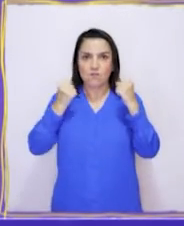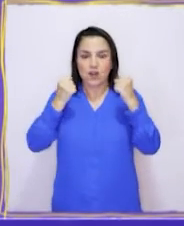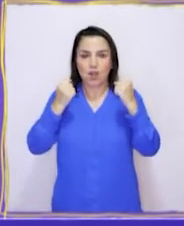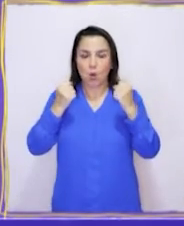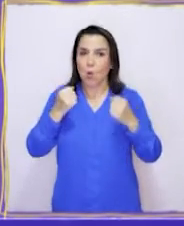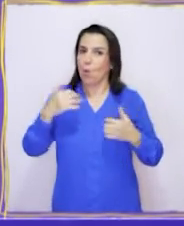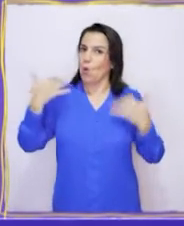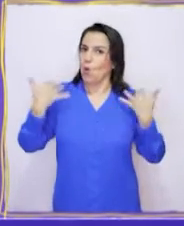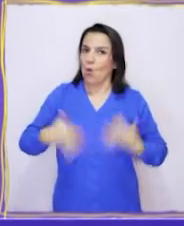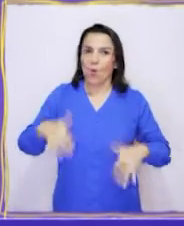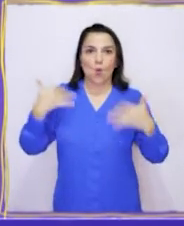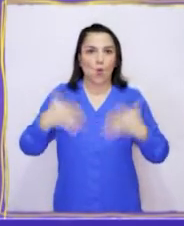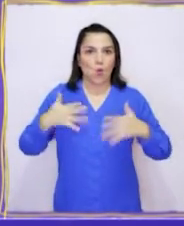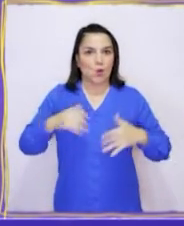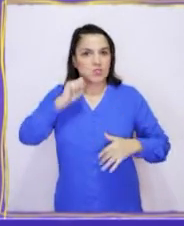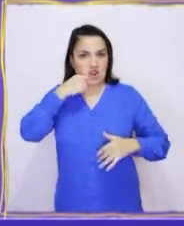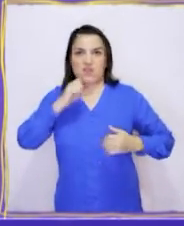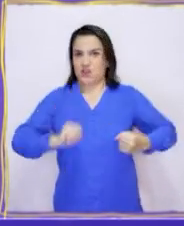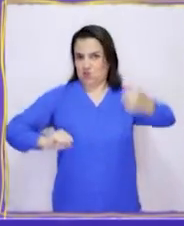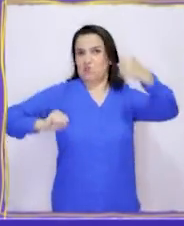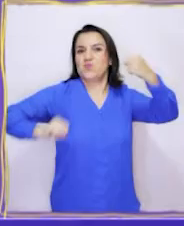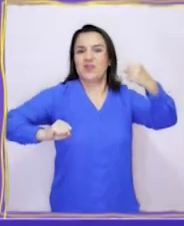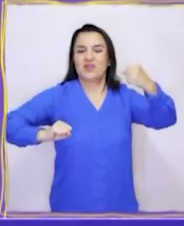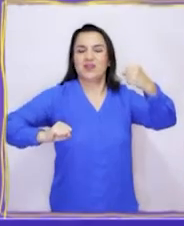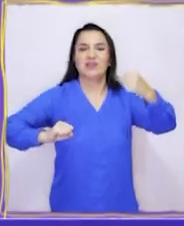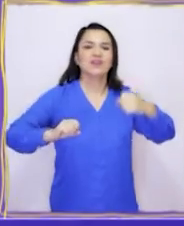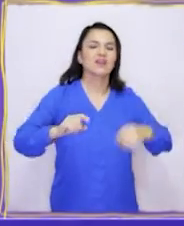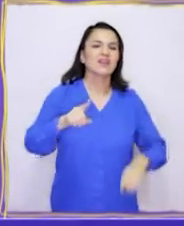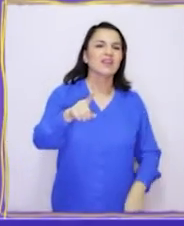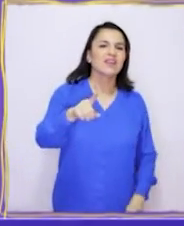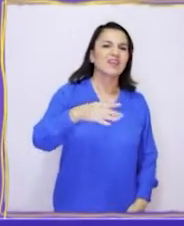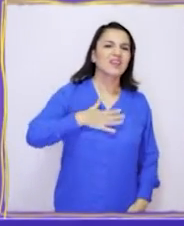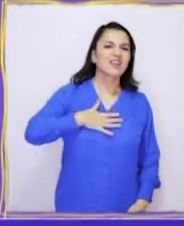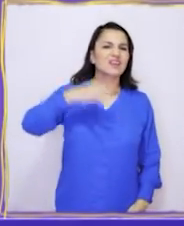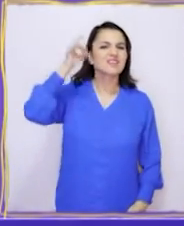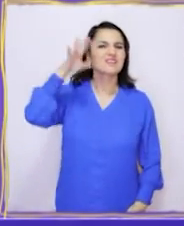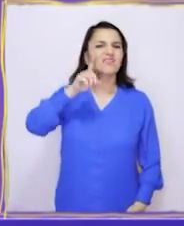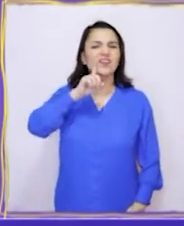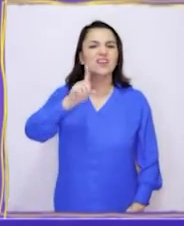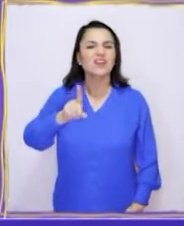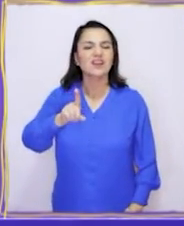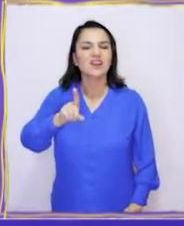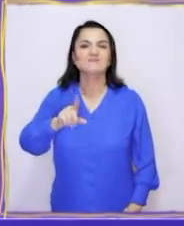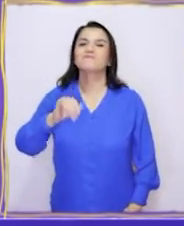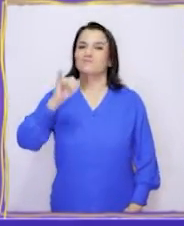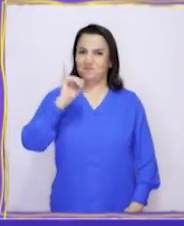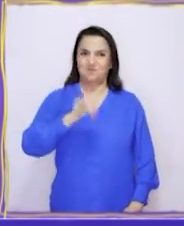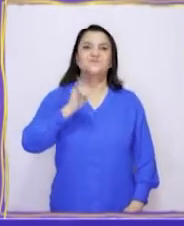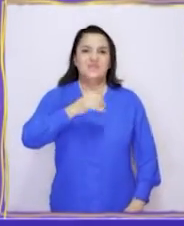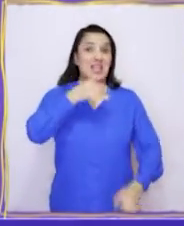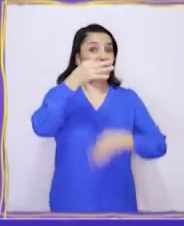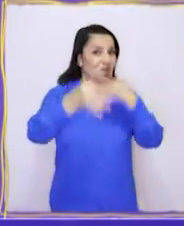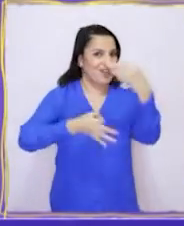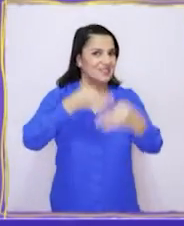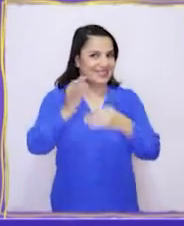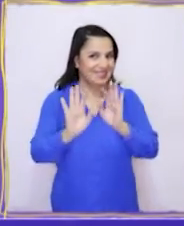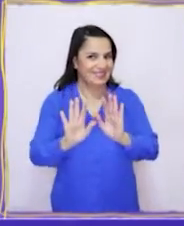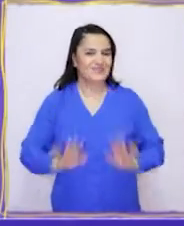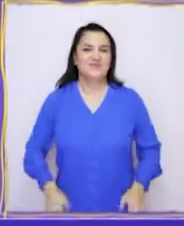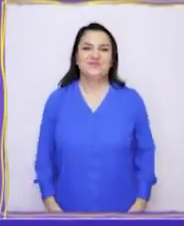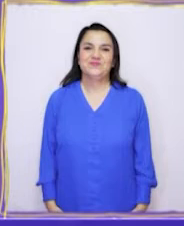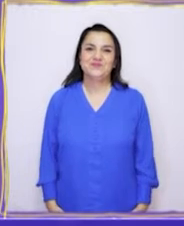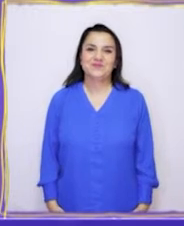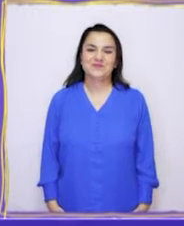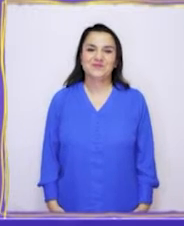es una hazaña de superhéroe. ¿Qué? ¿Que quieren saber cuáles fueran? Claro, ya les voy a contar.